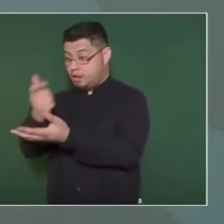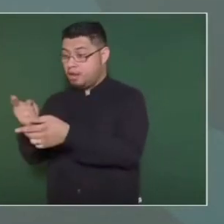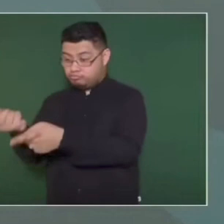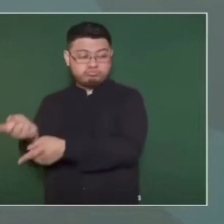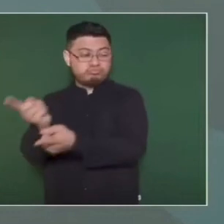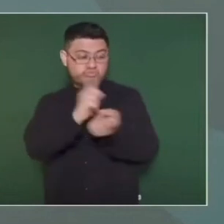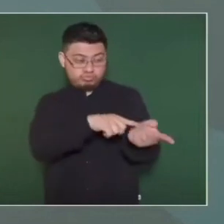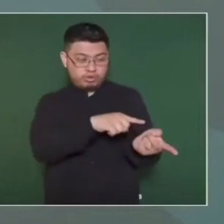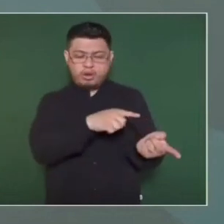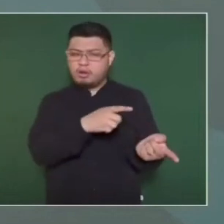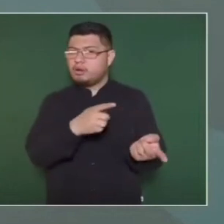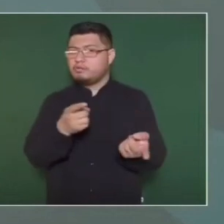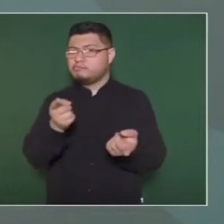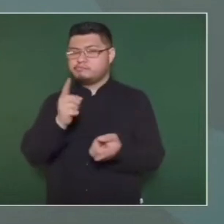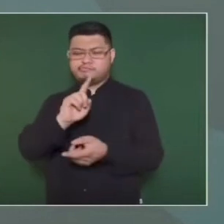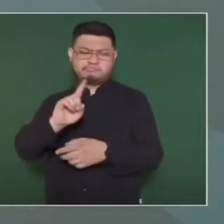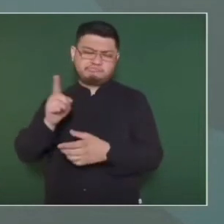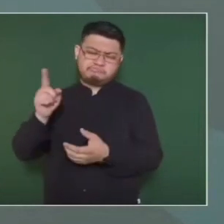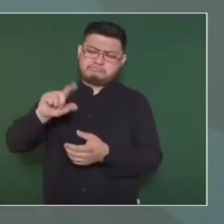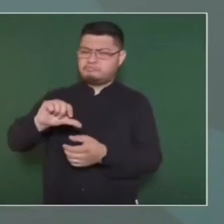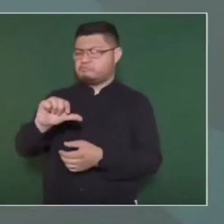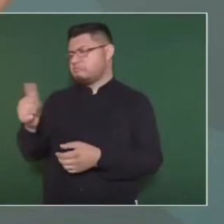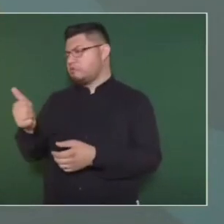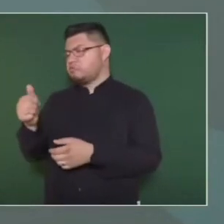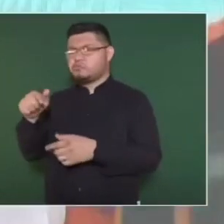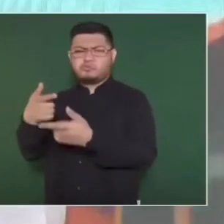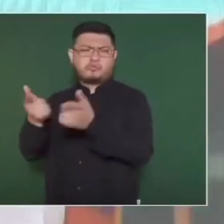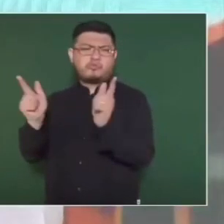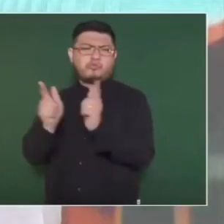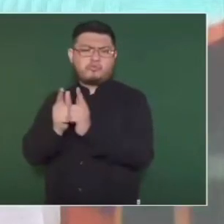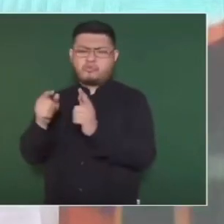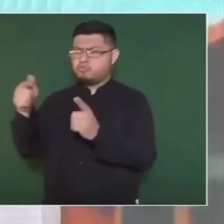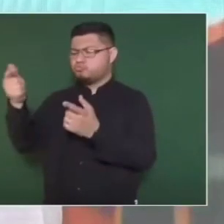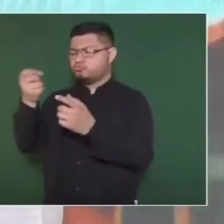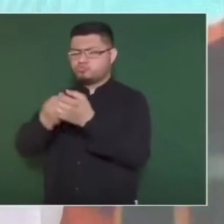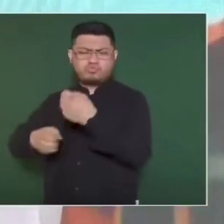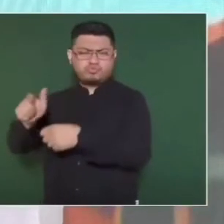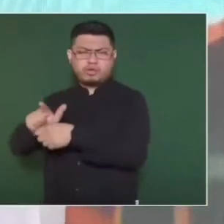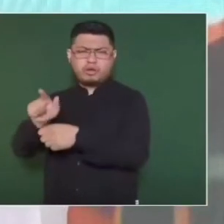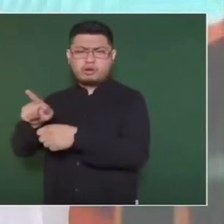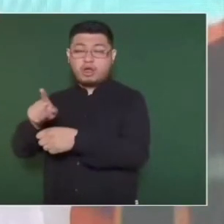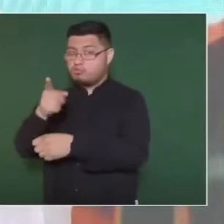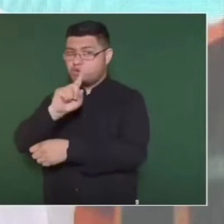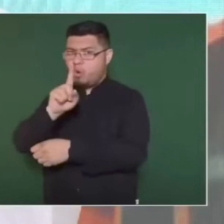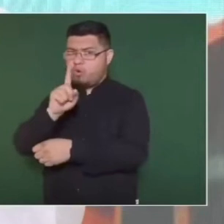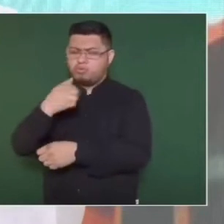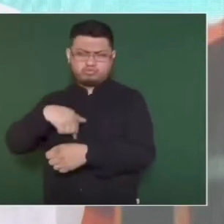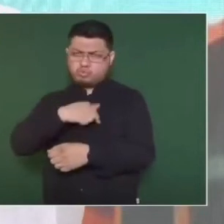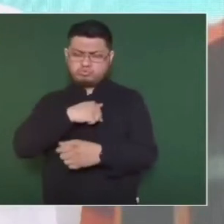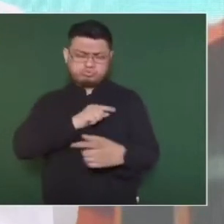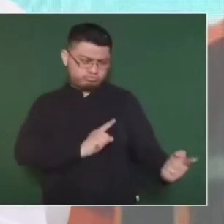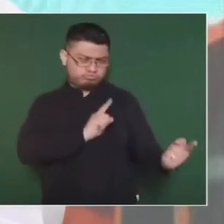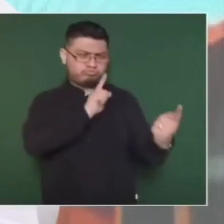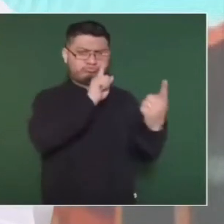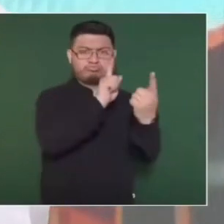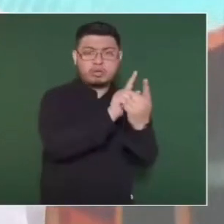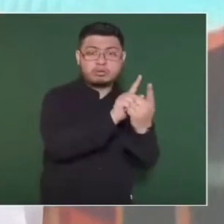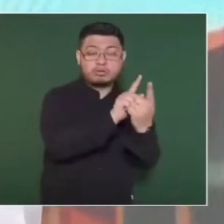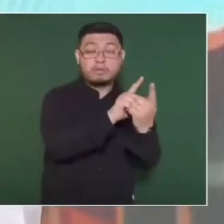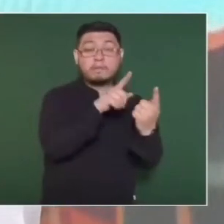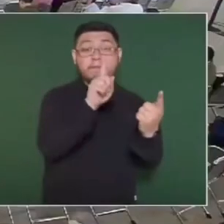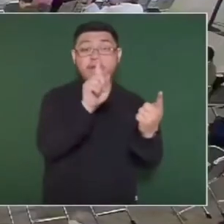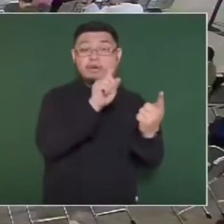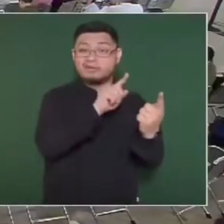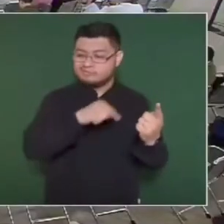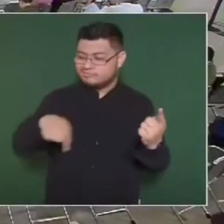organizaciones no gubernamentales, organizaciones sociales, no, todo es directo, pero en el caso del Teletón